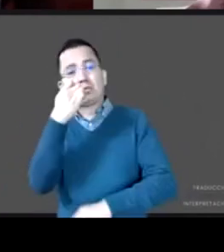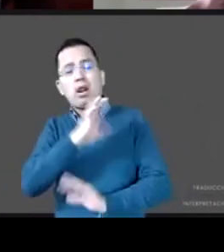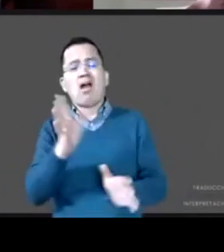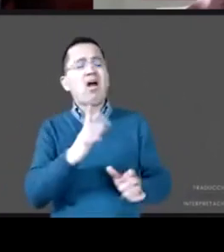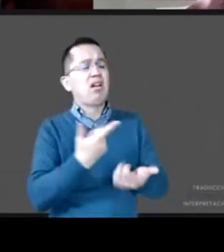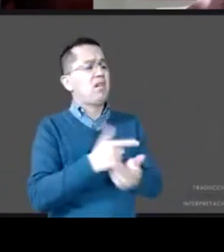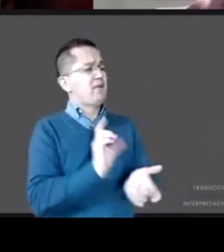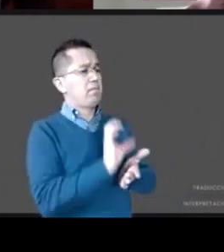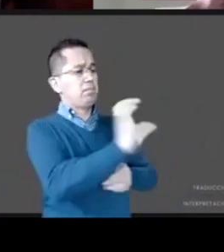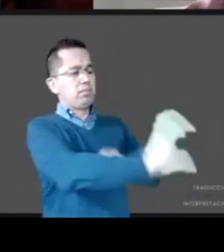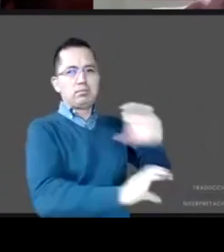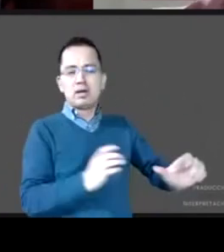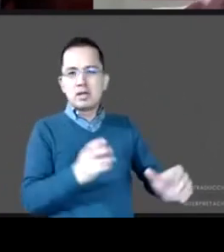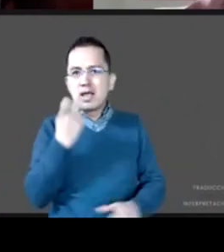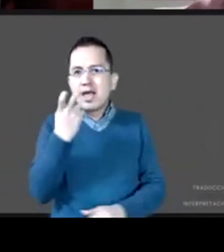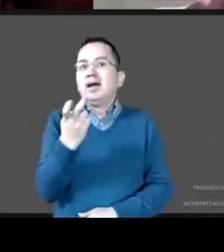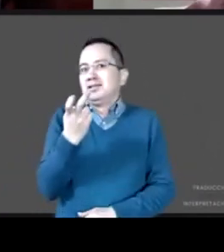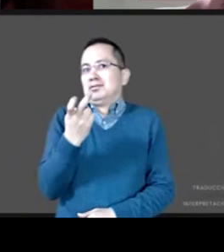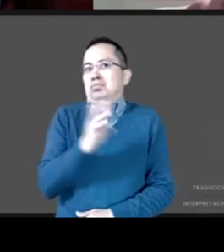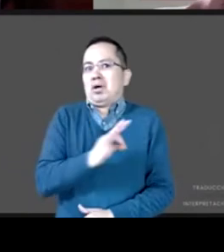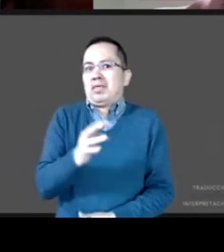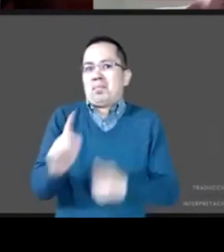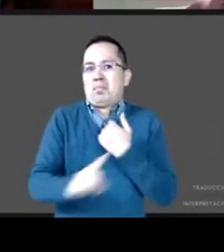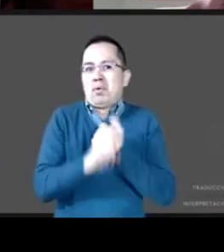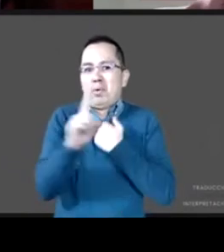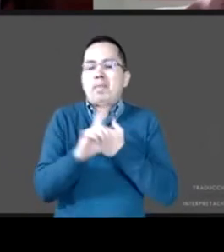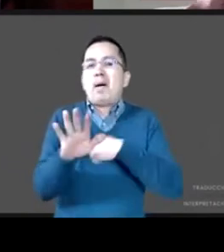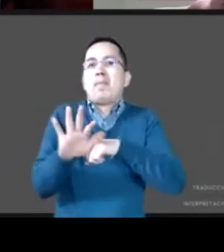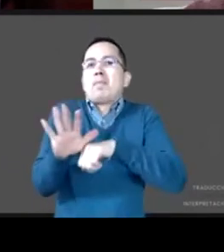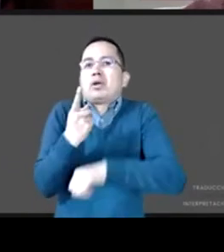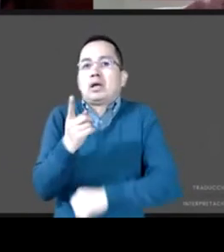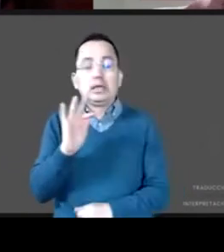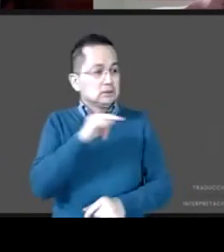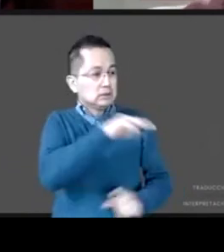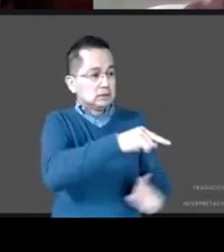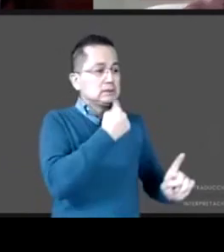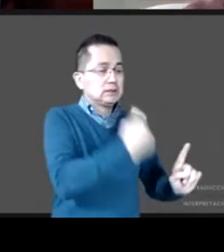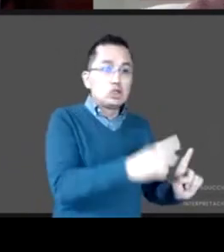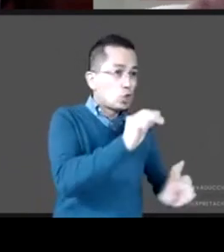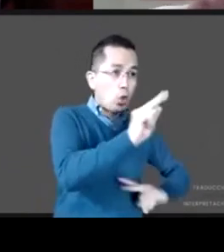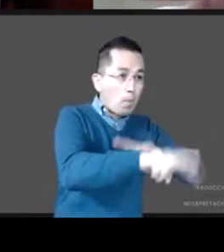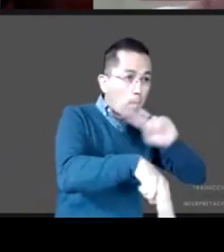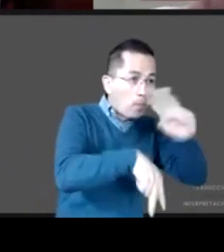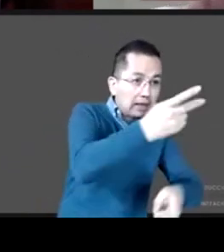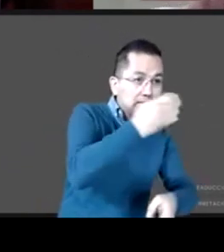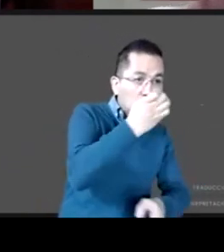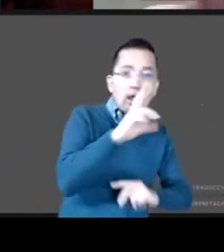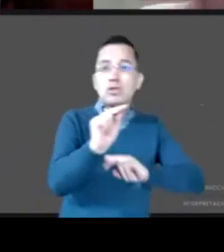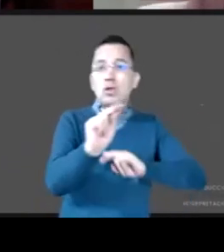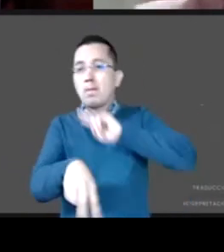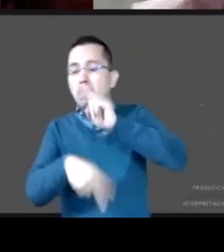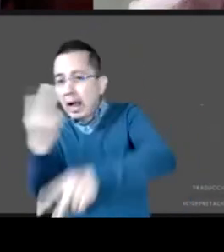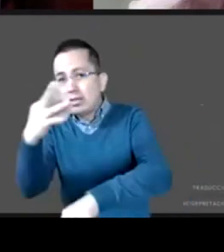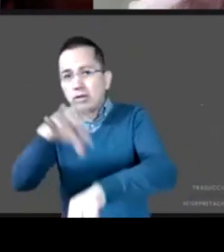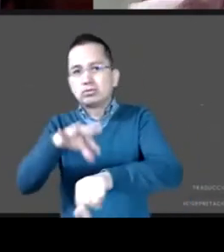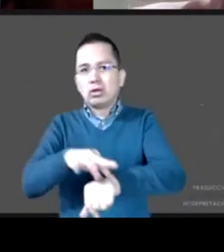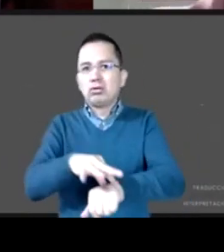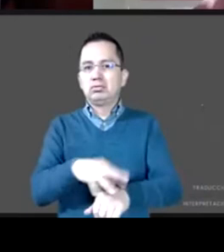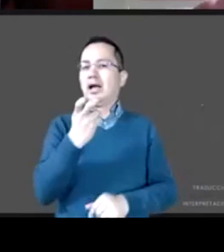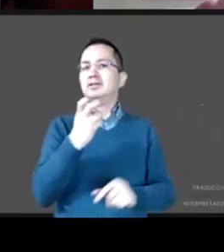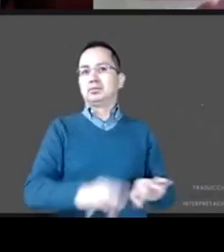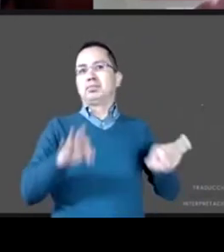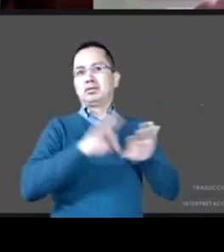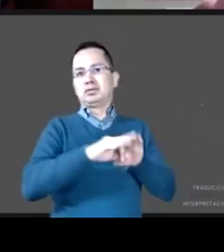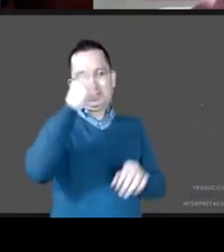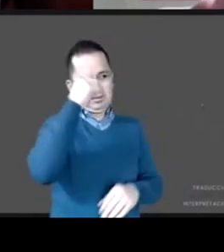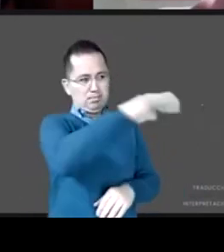condicionar pues en efecto asistir a la escuela o asistir al médico deje de jugar un papel relevante dentro de algunas familias sobre todo